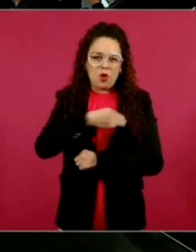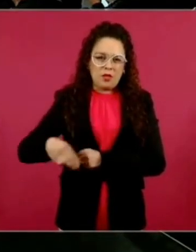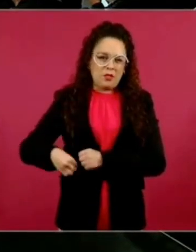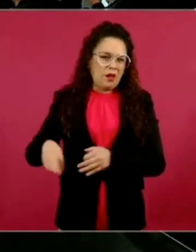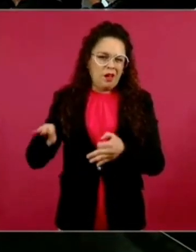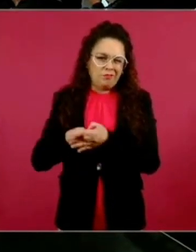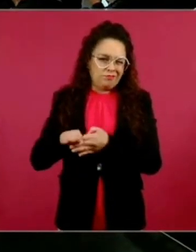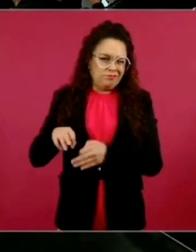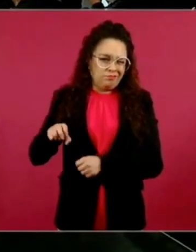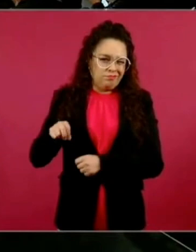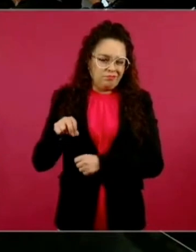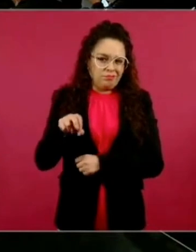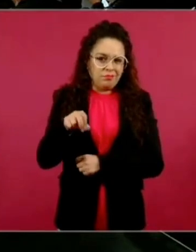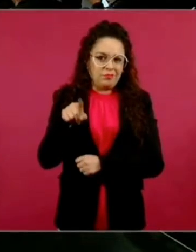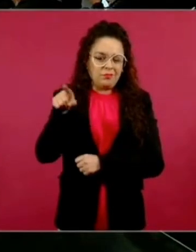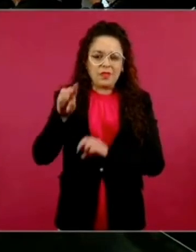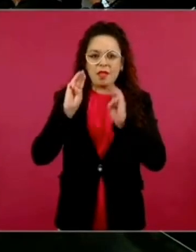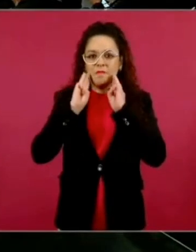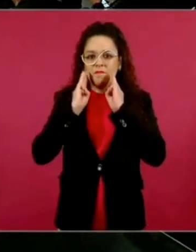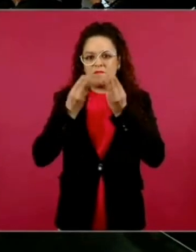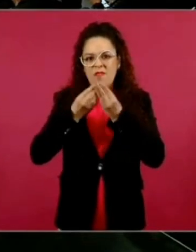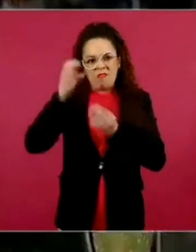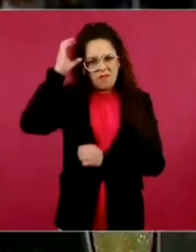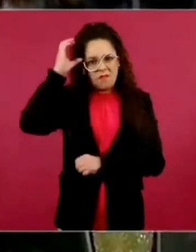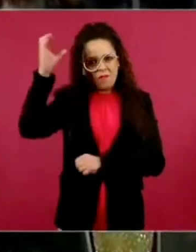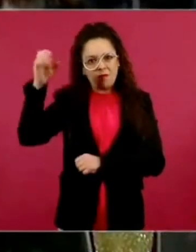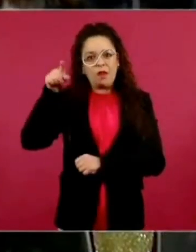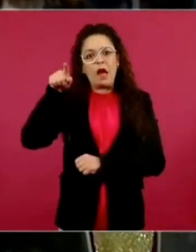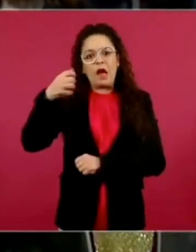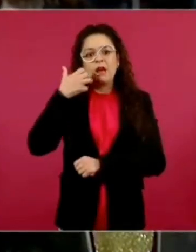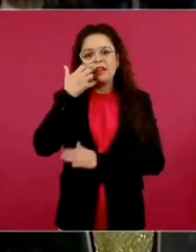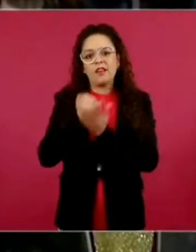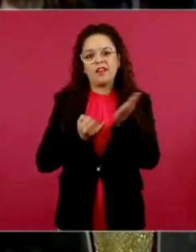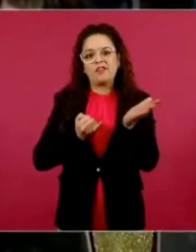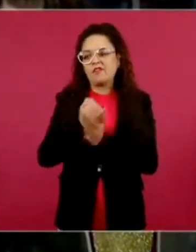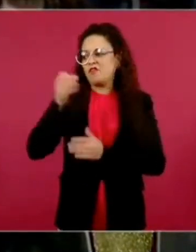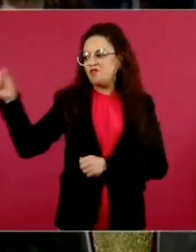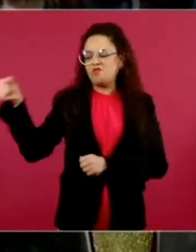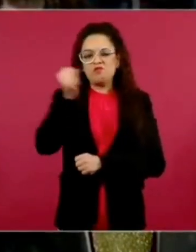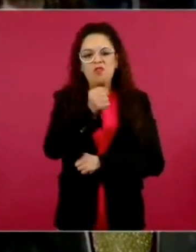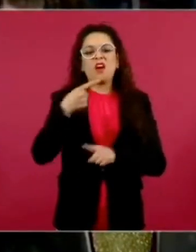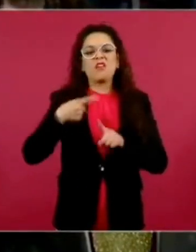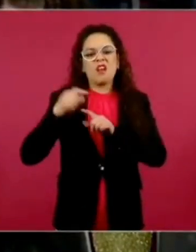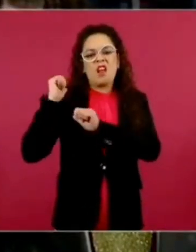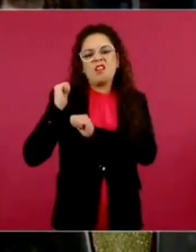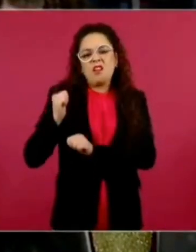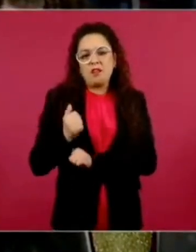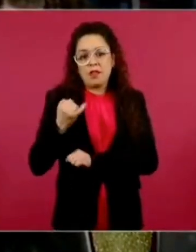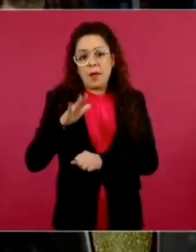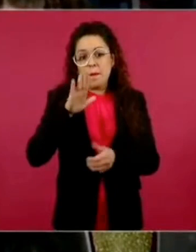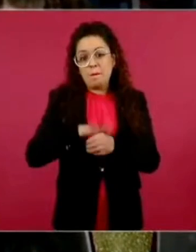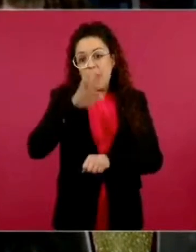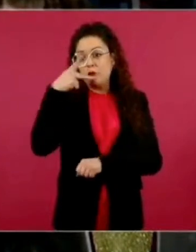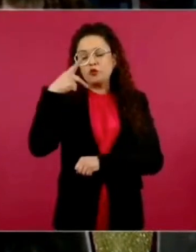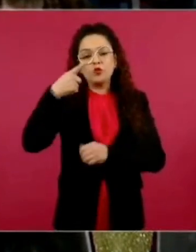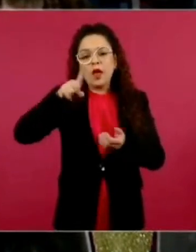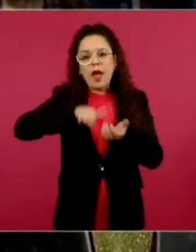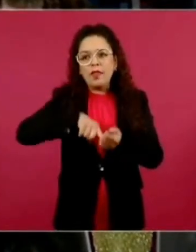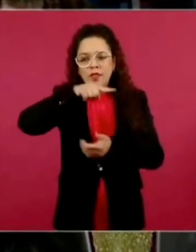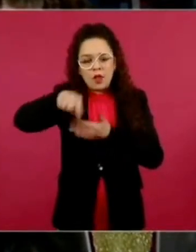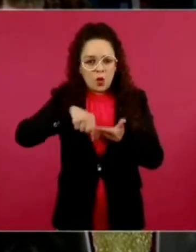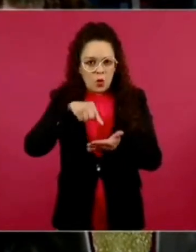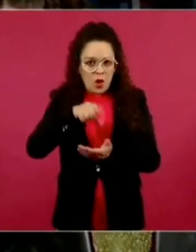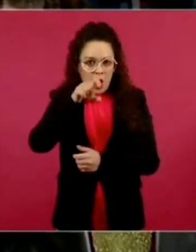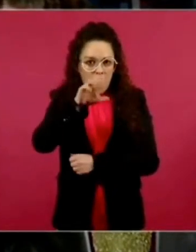muchas veces los grupos del crimen son los que imponen a las autoridades y en regiones, sobre todo locales. Preguntarle si se hizo este